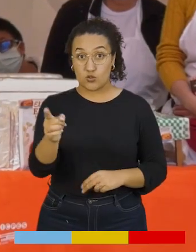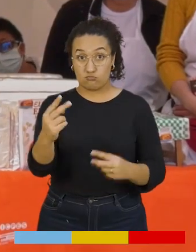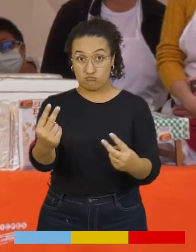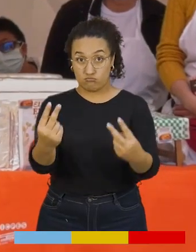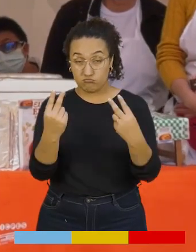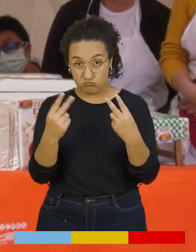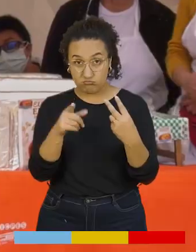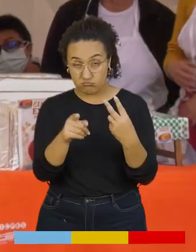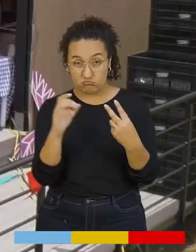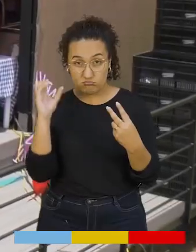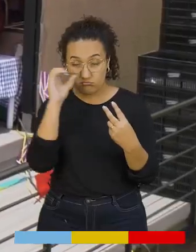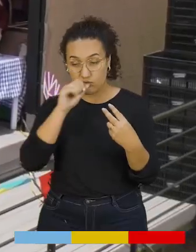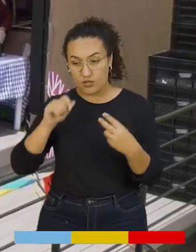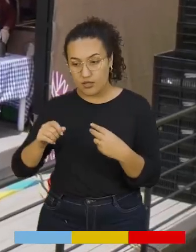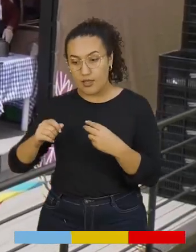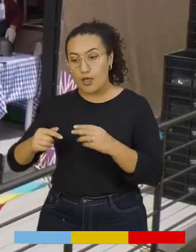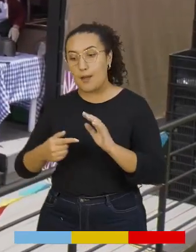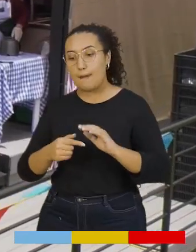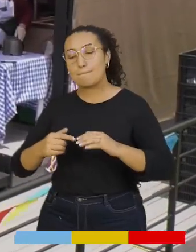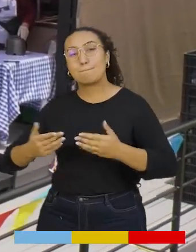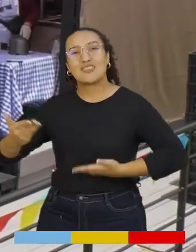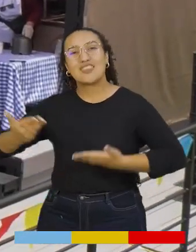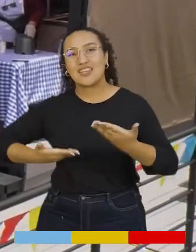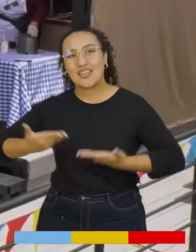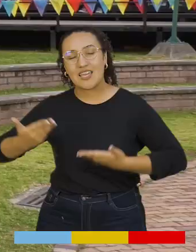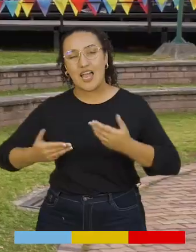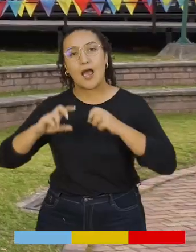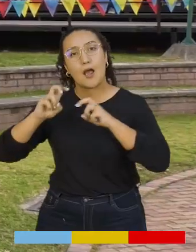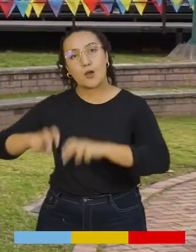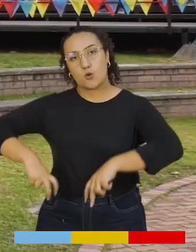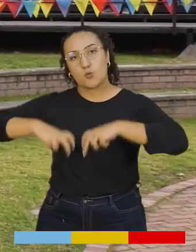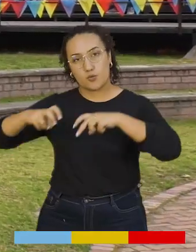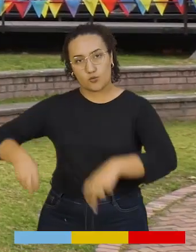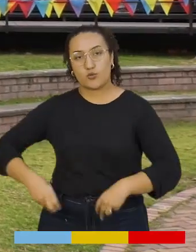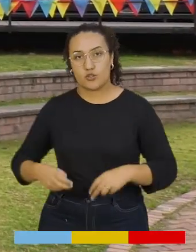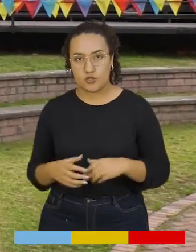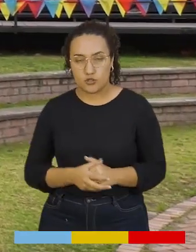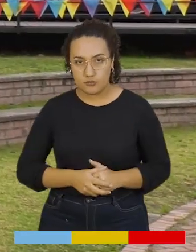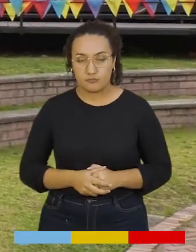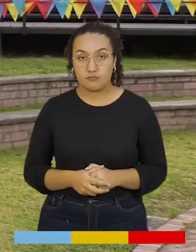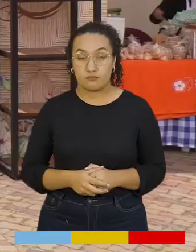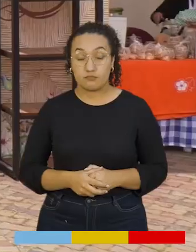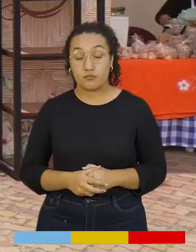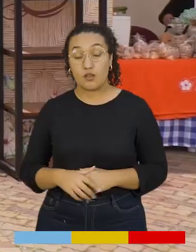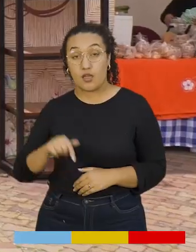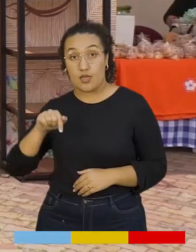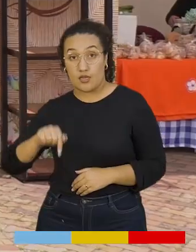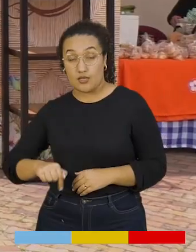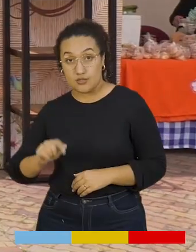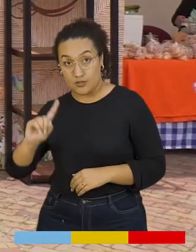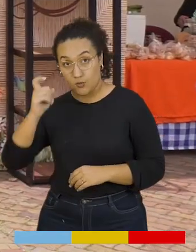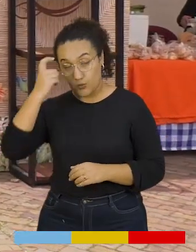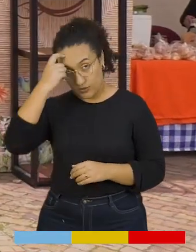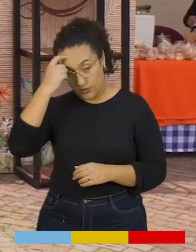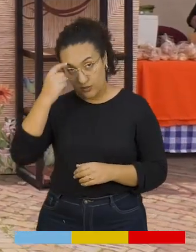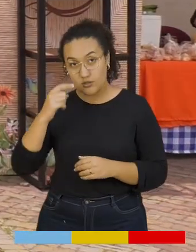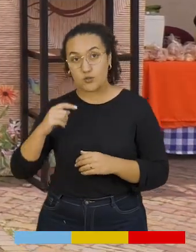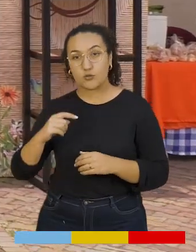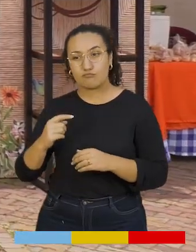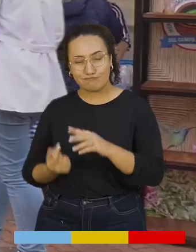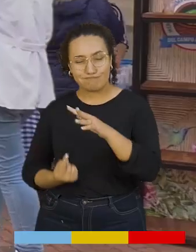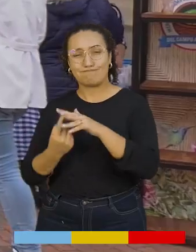consolidar esto que ustedes están viendo, que es nuestra agrovitrina, que fue creado en esta